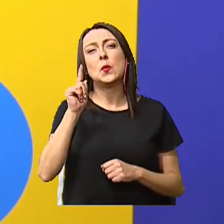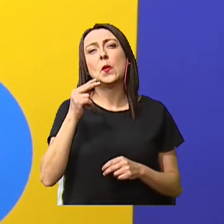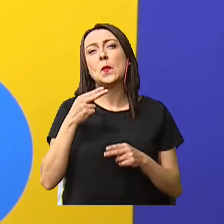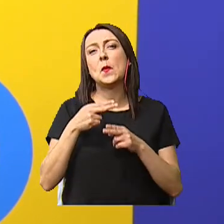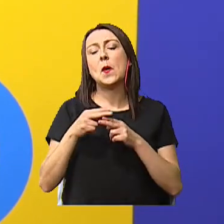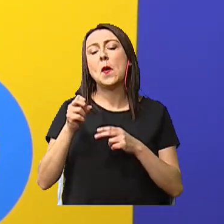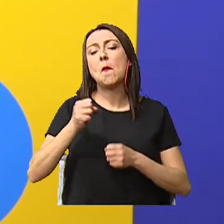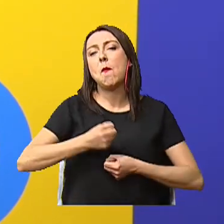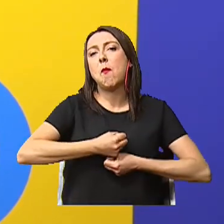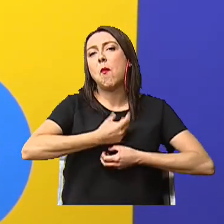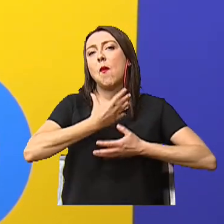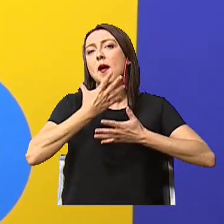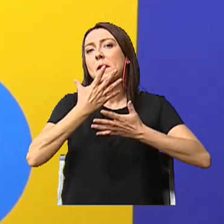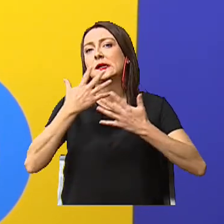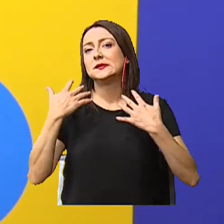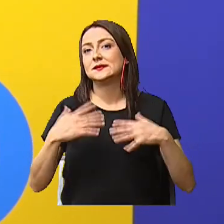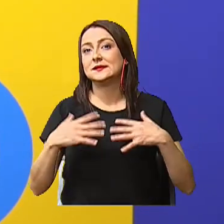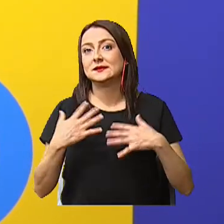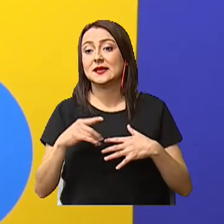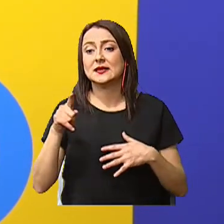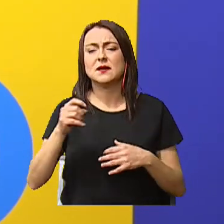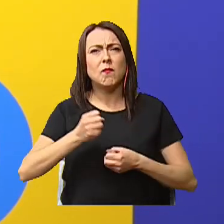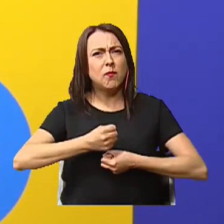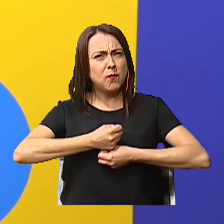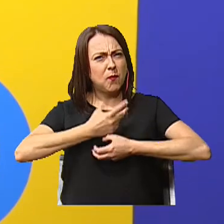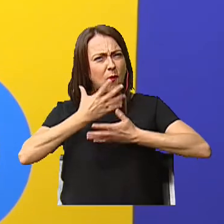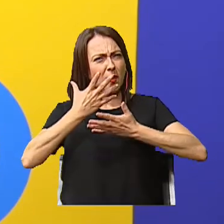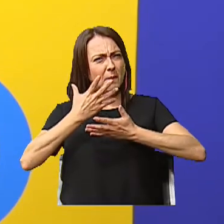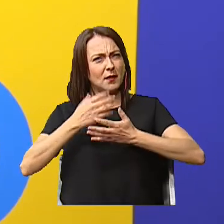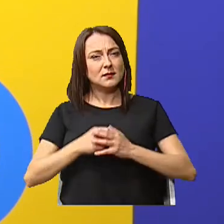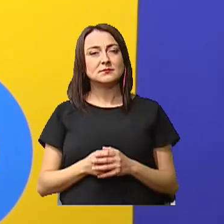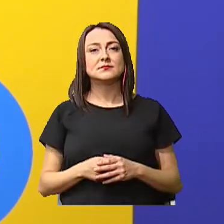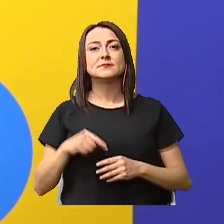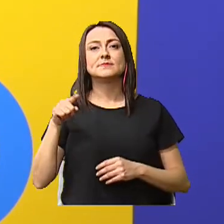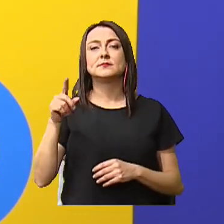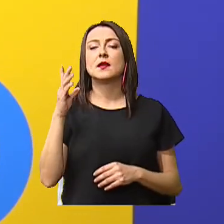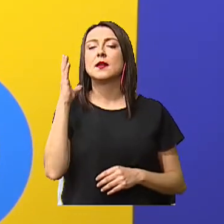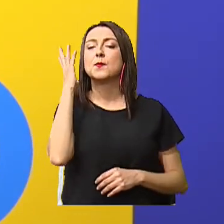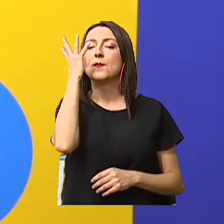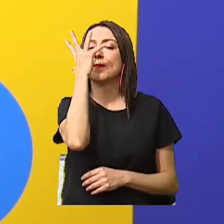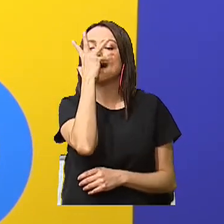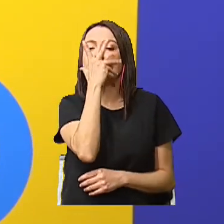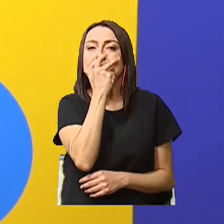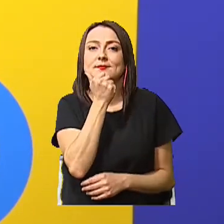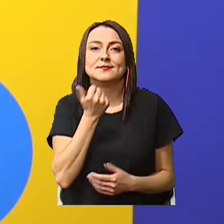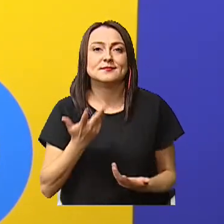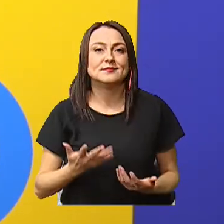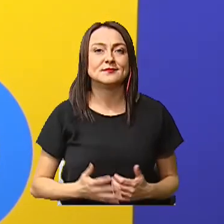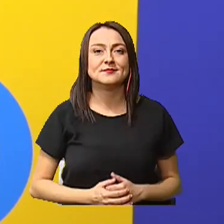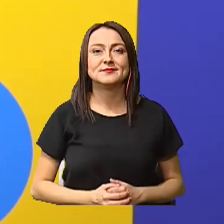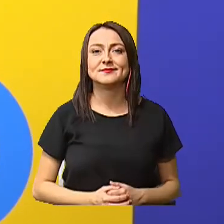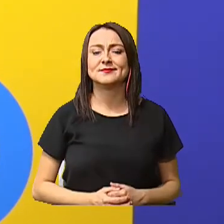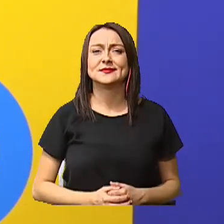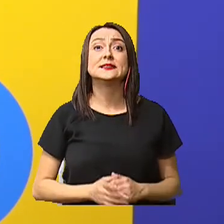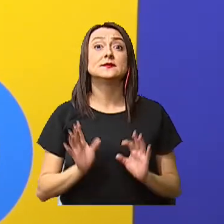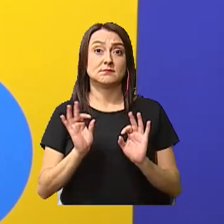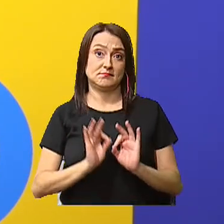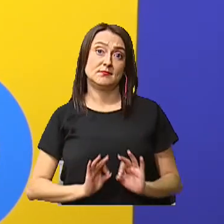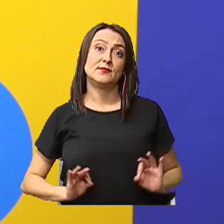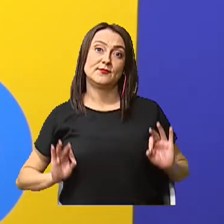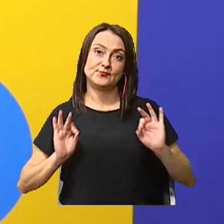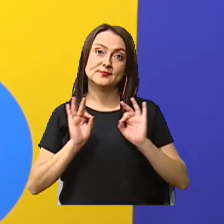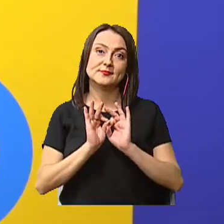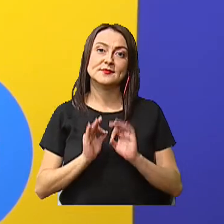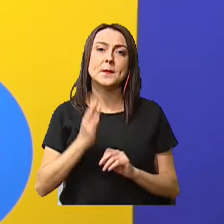poema Y este poema es hermoso Es importante